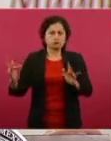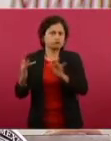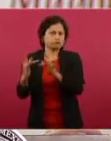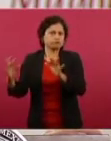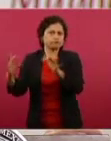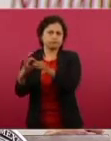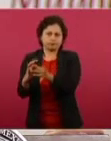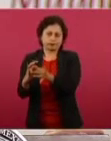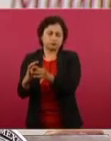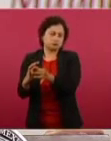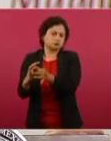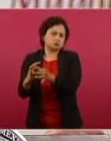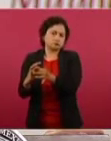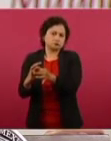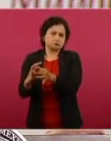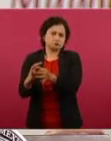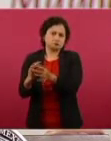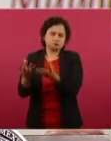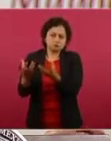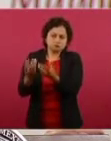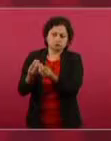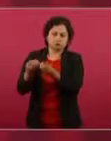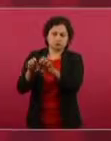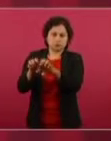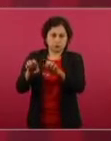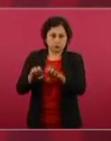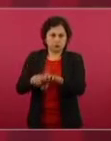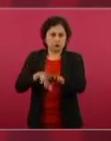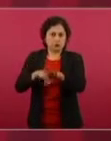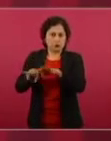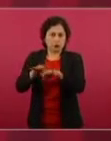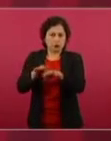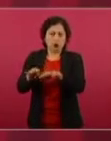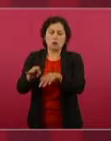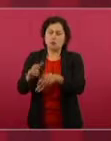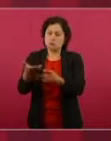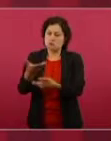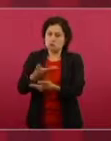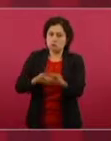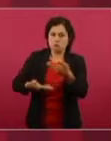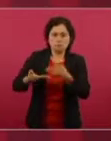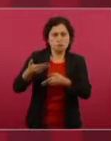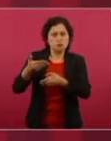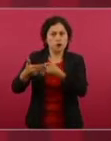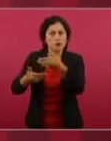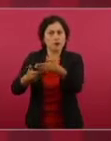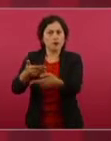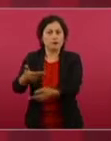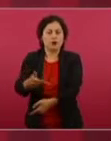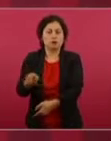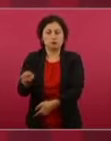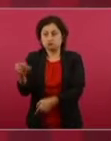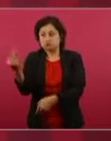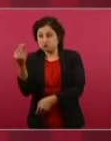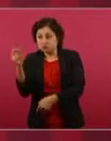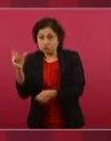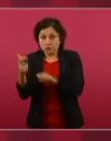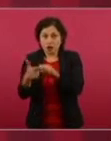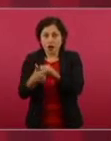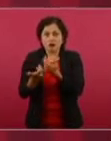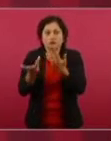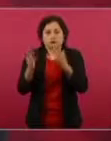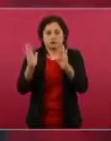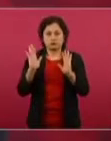coordinado continuo, las necesidades lo van ir demandando. Pero decir